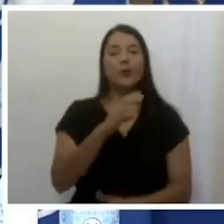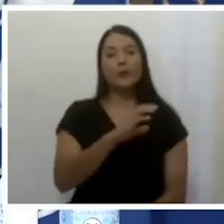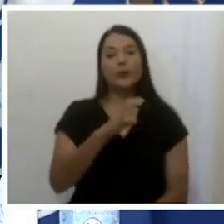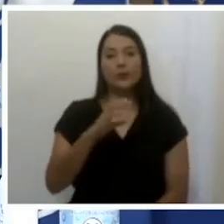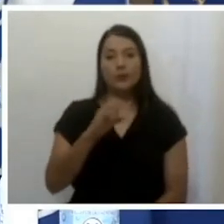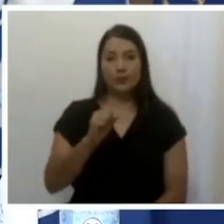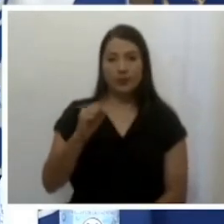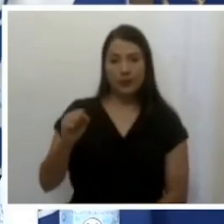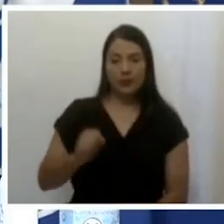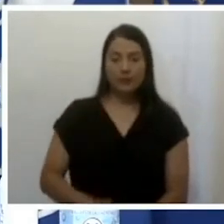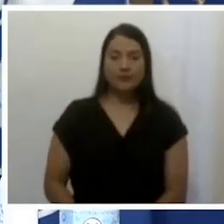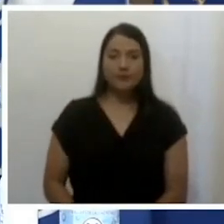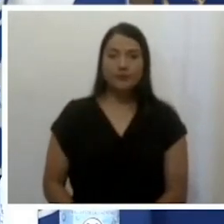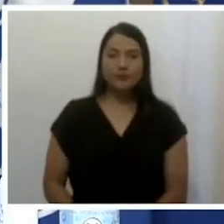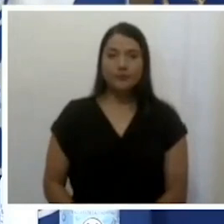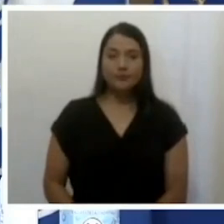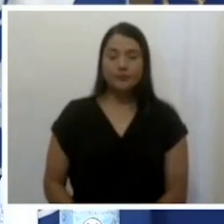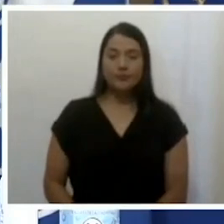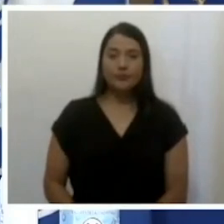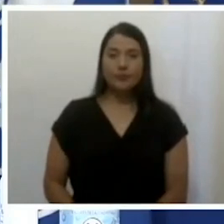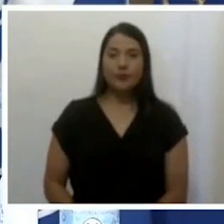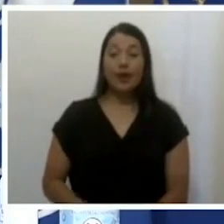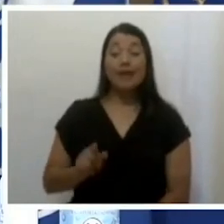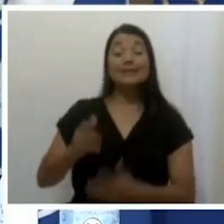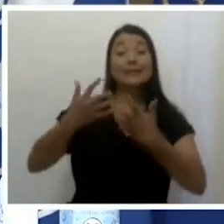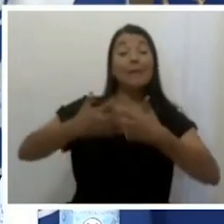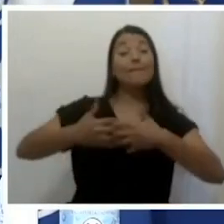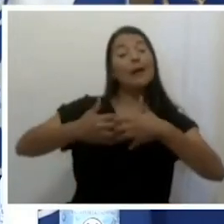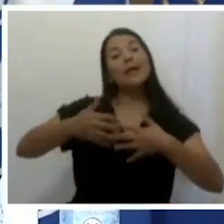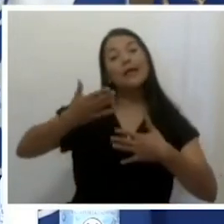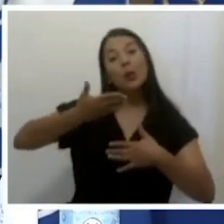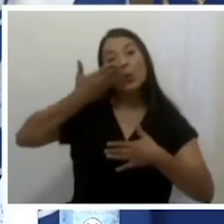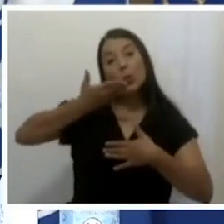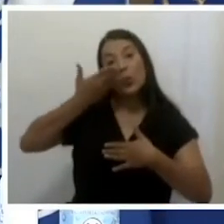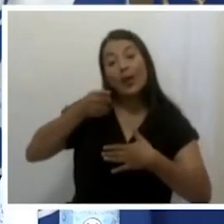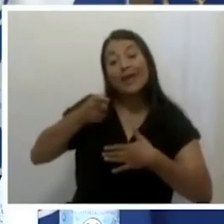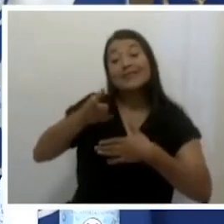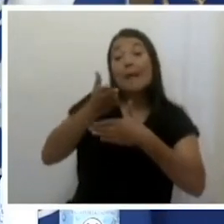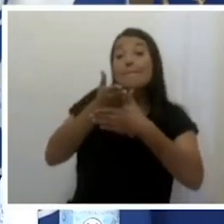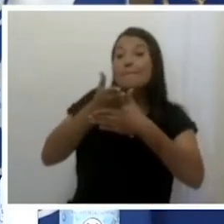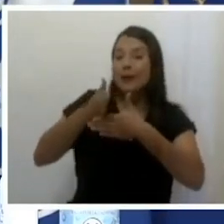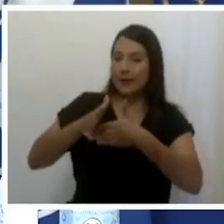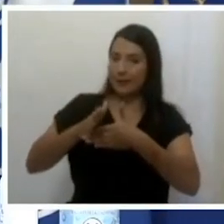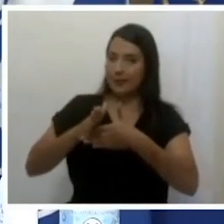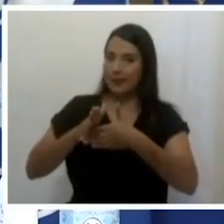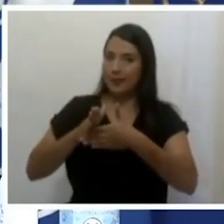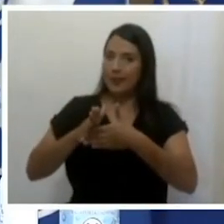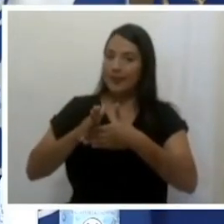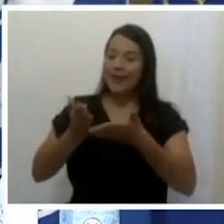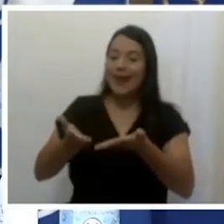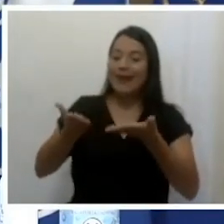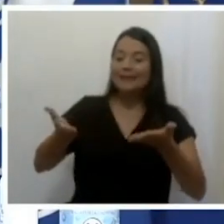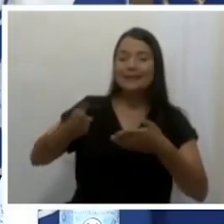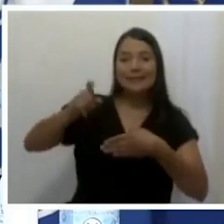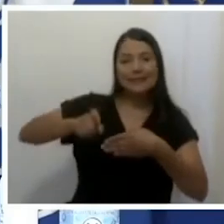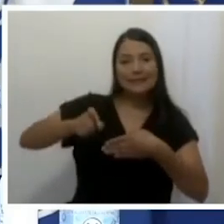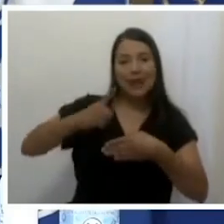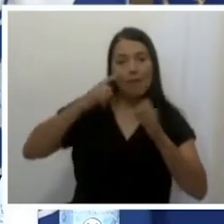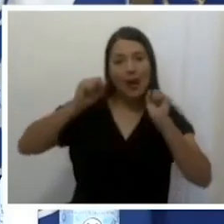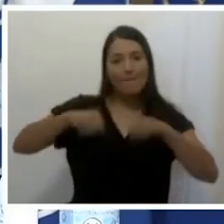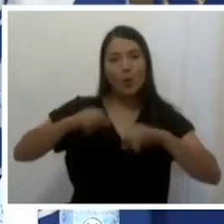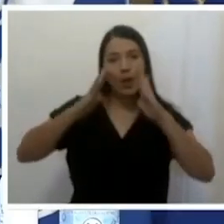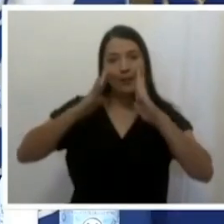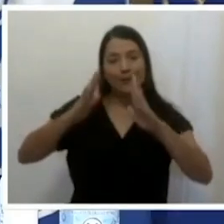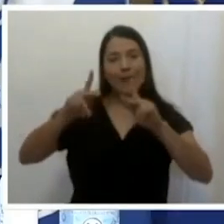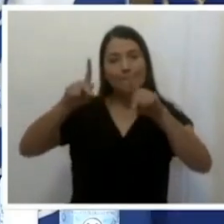caja. Los ventiladores son una pieza, una parte de lo que se ocupa para atender un